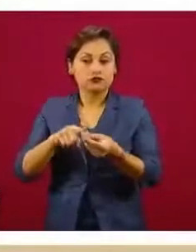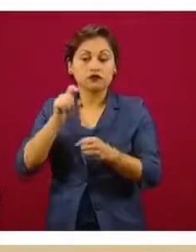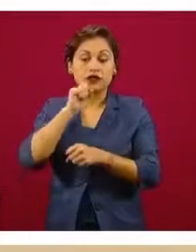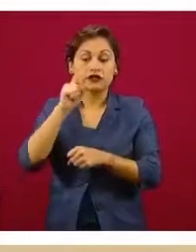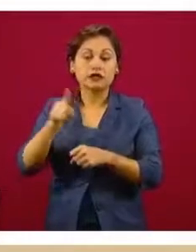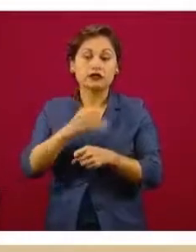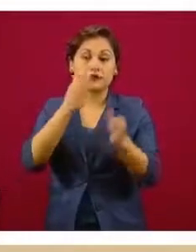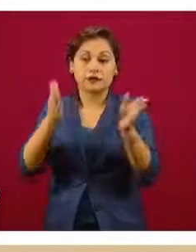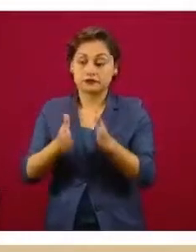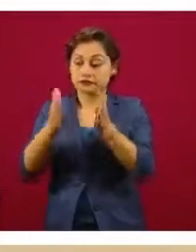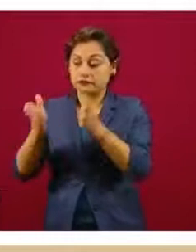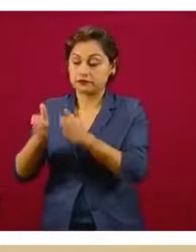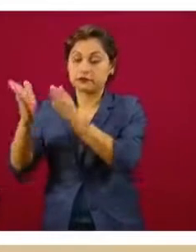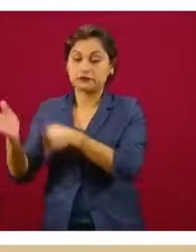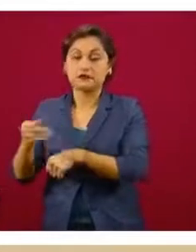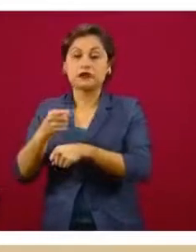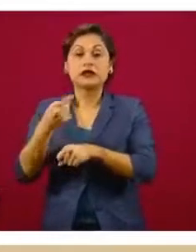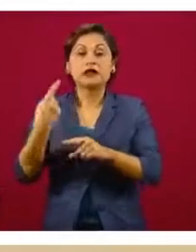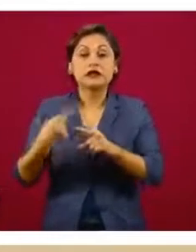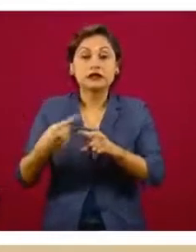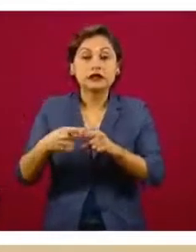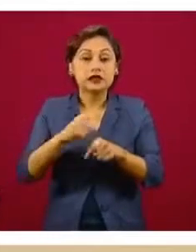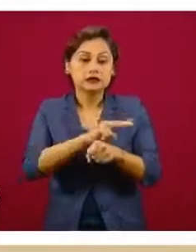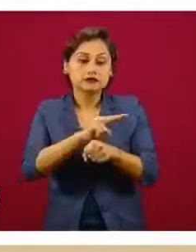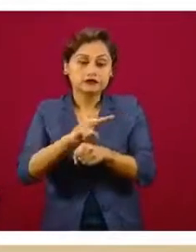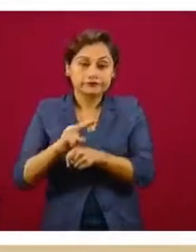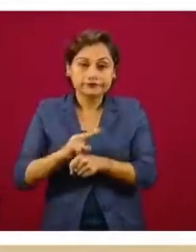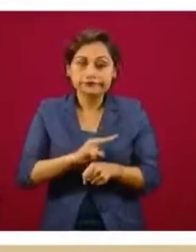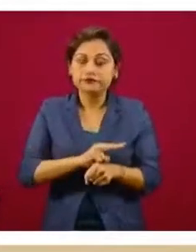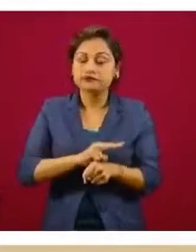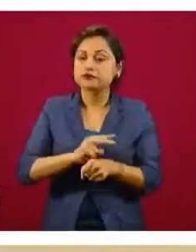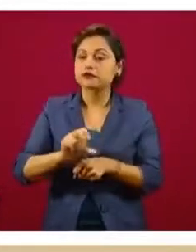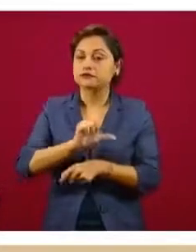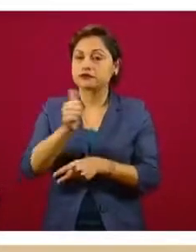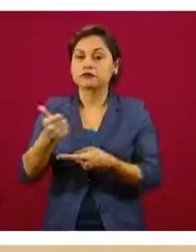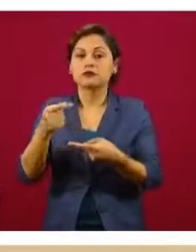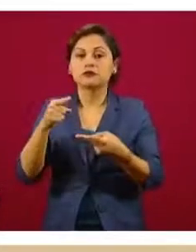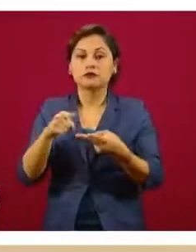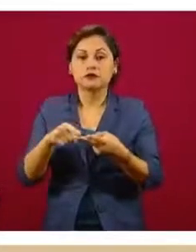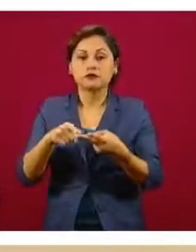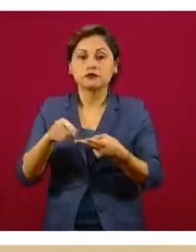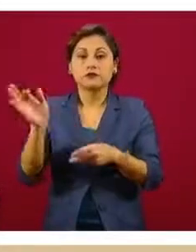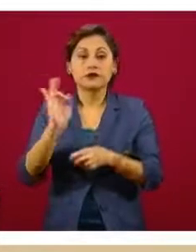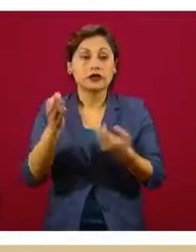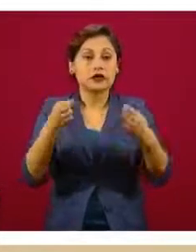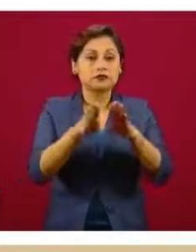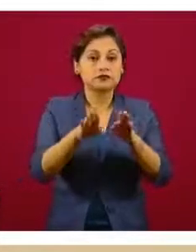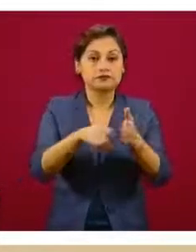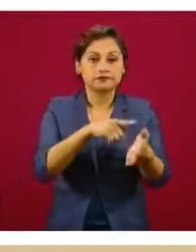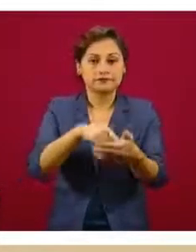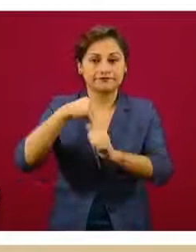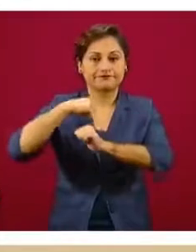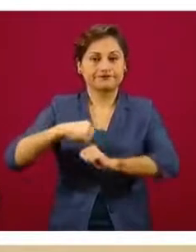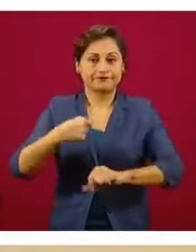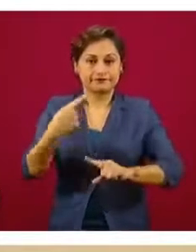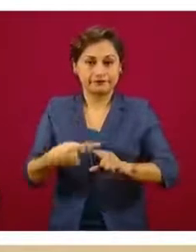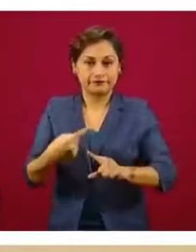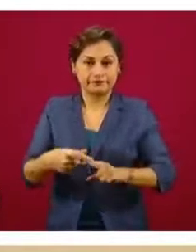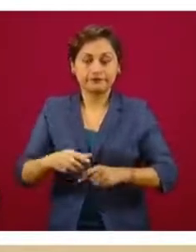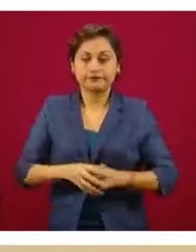de la supervisión como en el caso de que pudiera haber una clausura. Y por último, el presidente